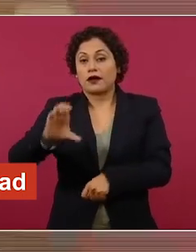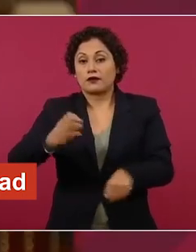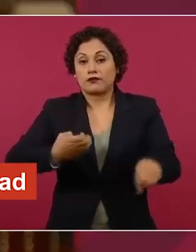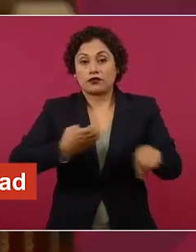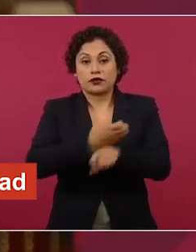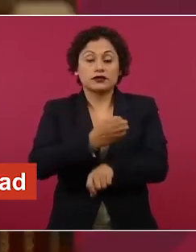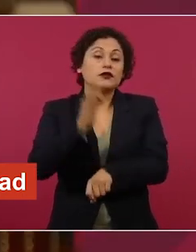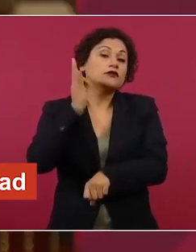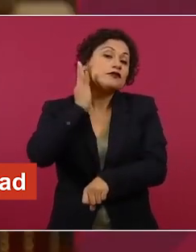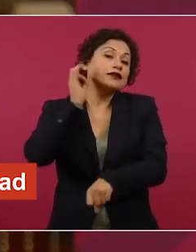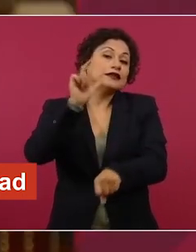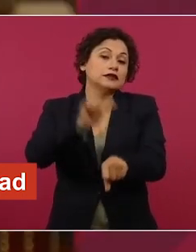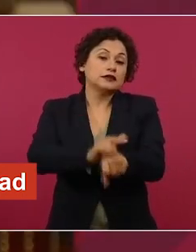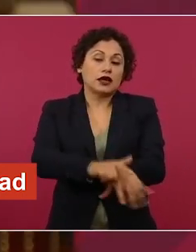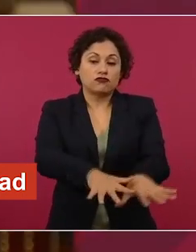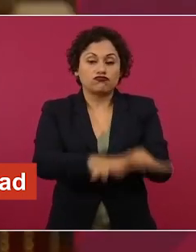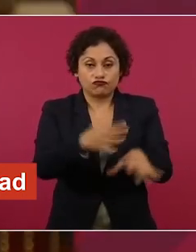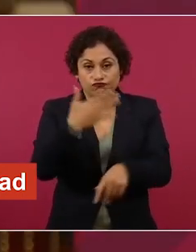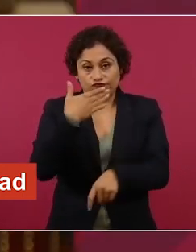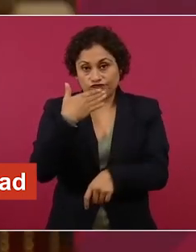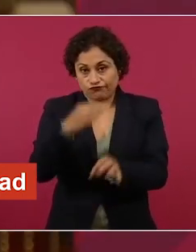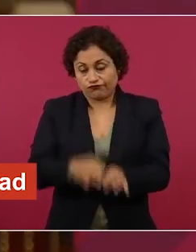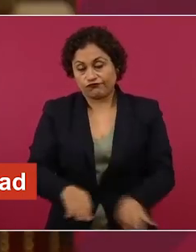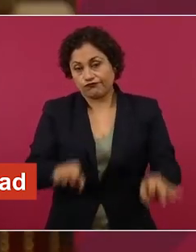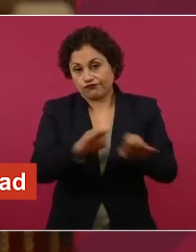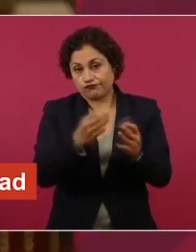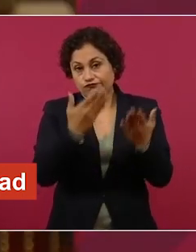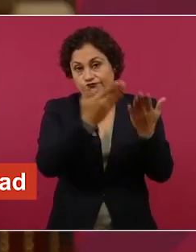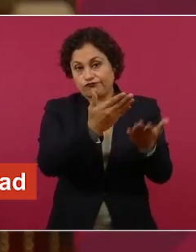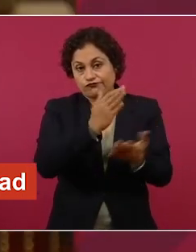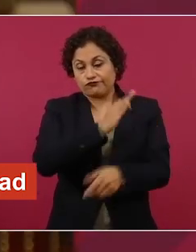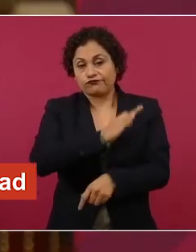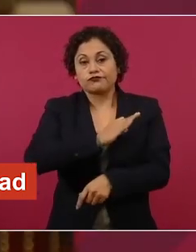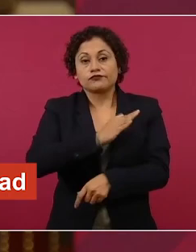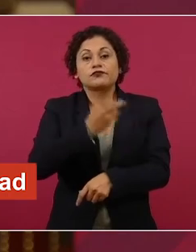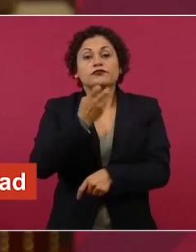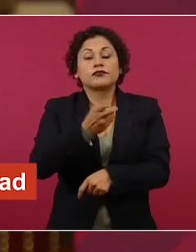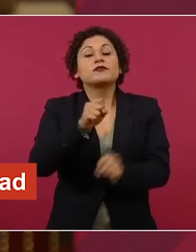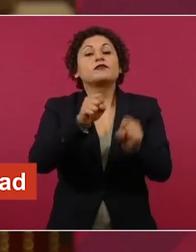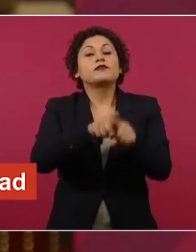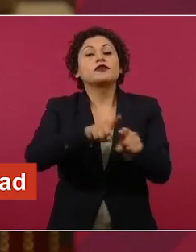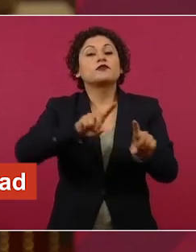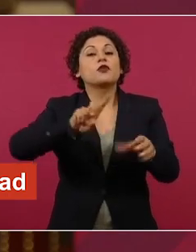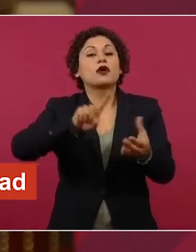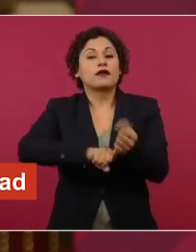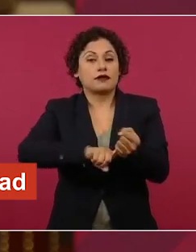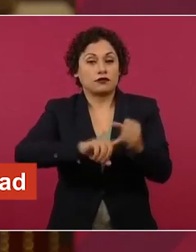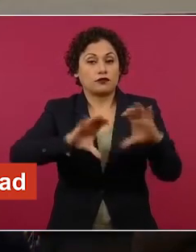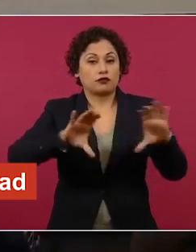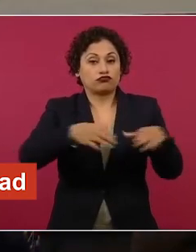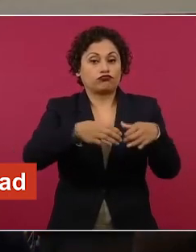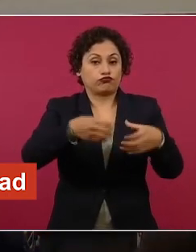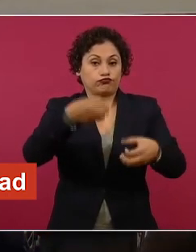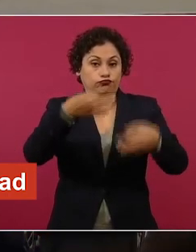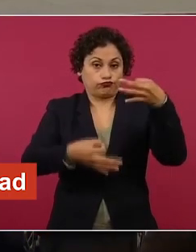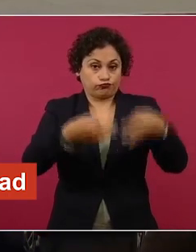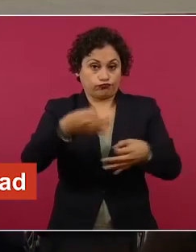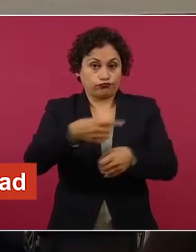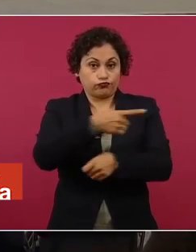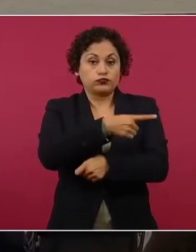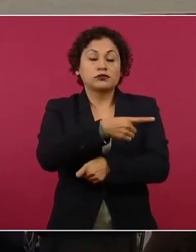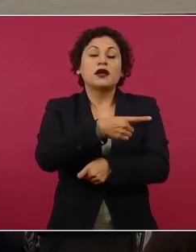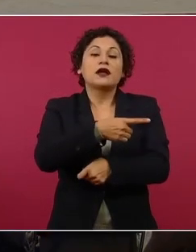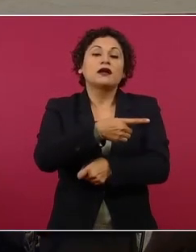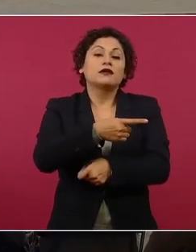Interinstitucional del Gobierno Federal y, desde luego, también a los jueces y Tribunal Superior de Justicia de Baja California.